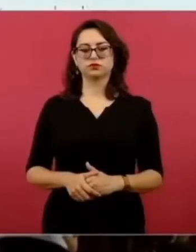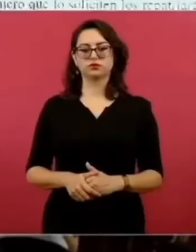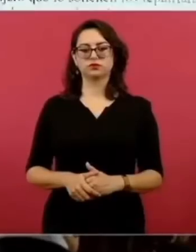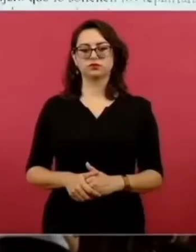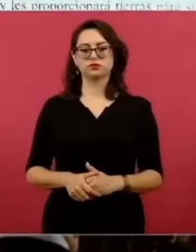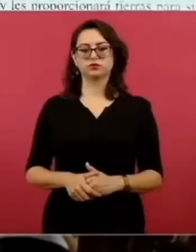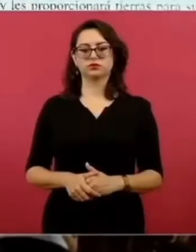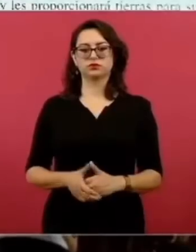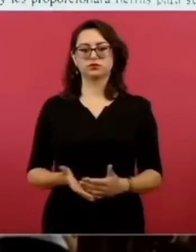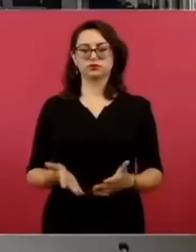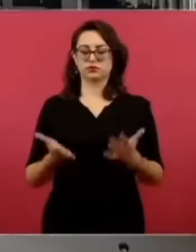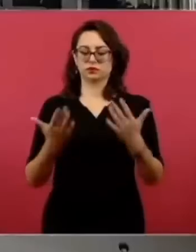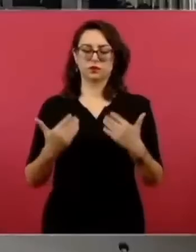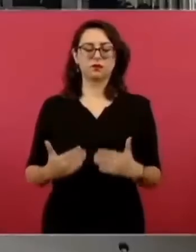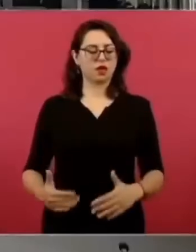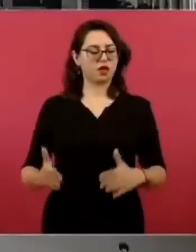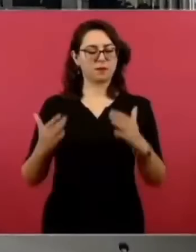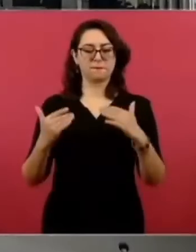adelante, adelante.